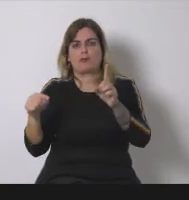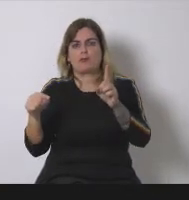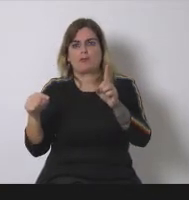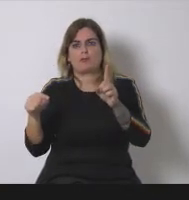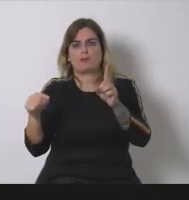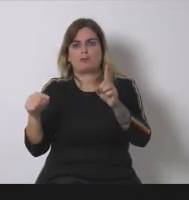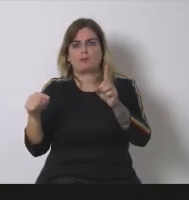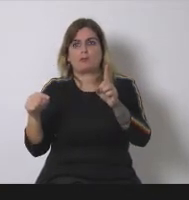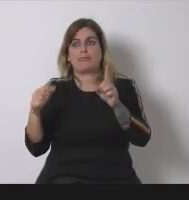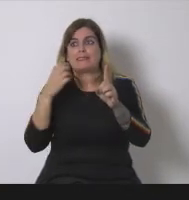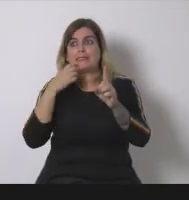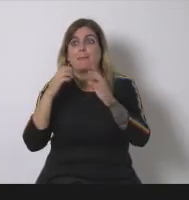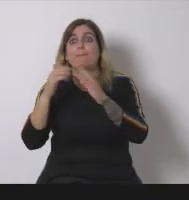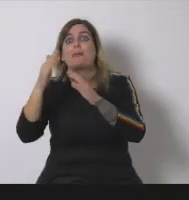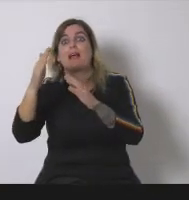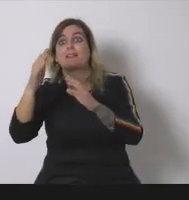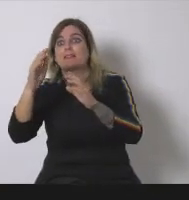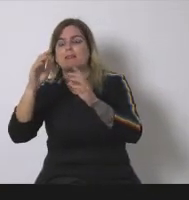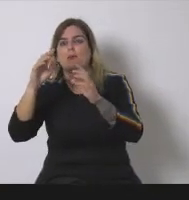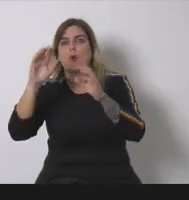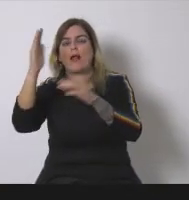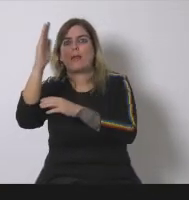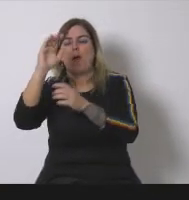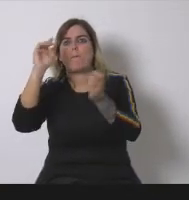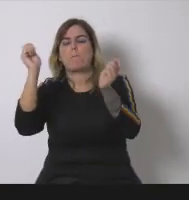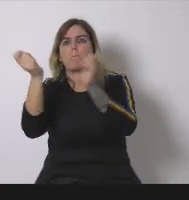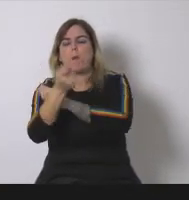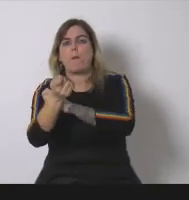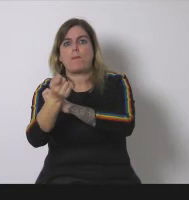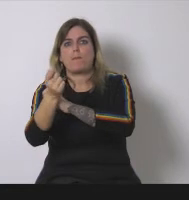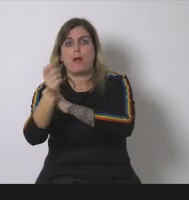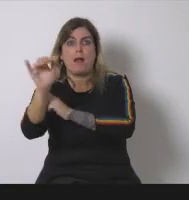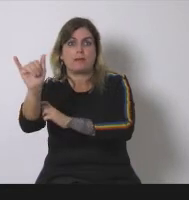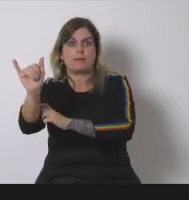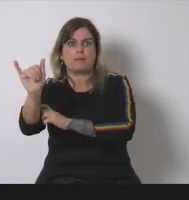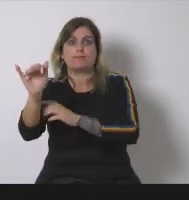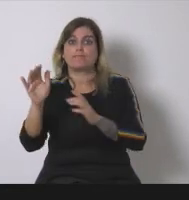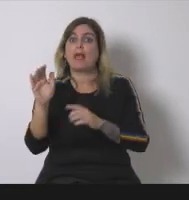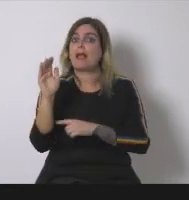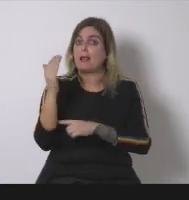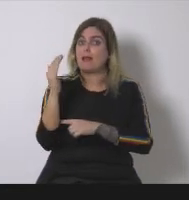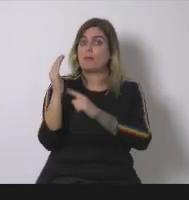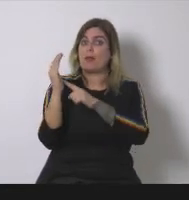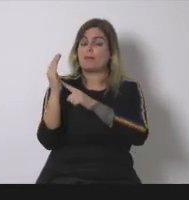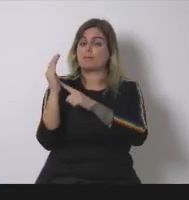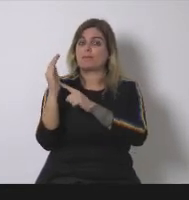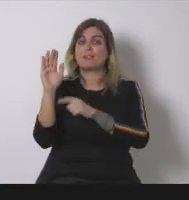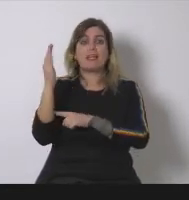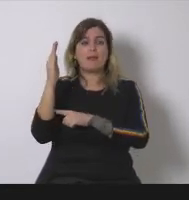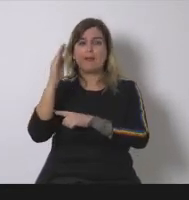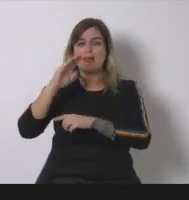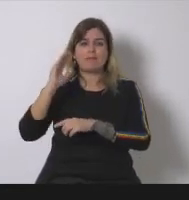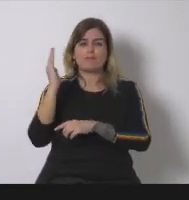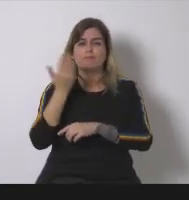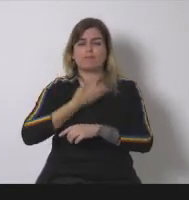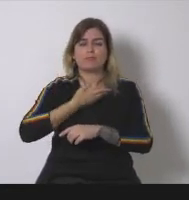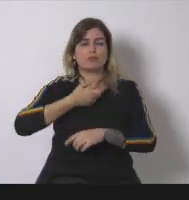del planeta clima que por cierto una de las mayores impactos que tiene si llegas a cambiar o llegas a tener una